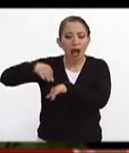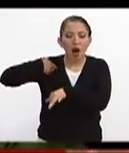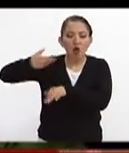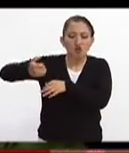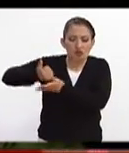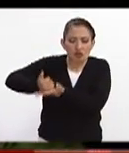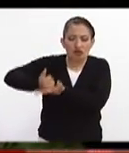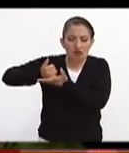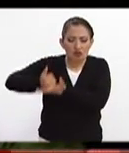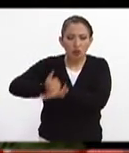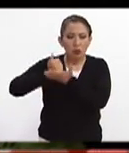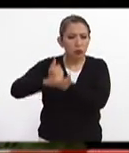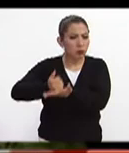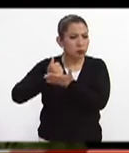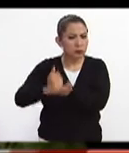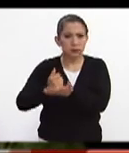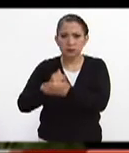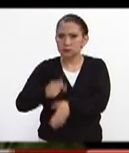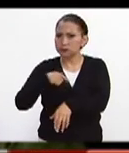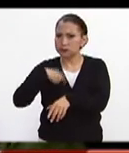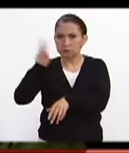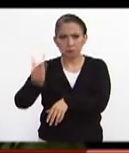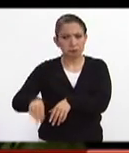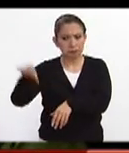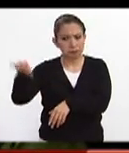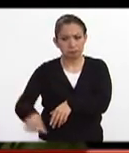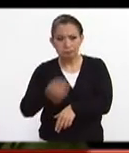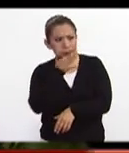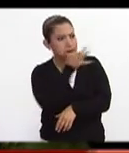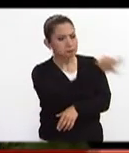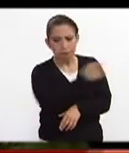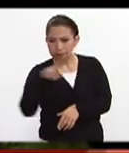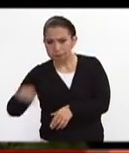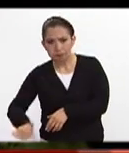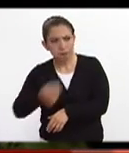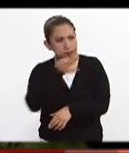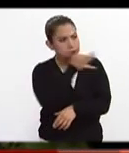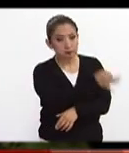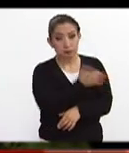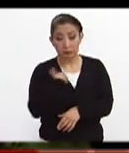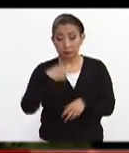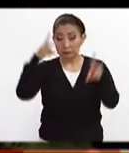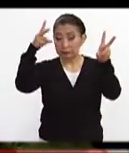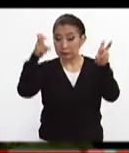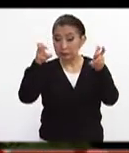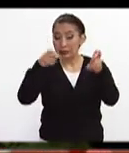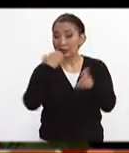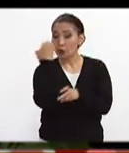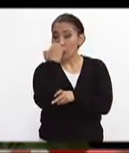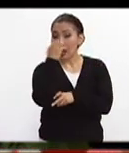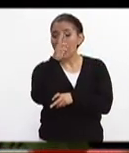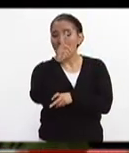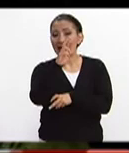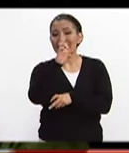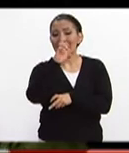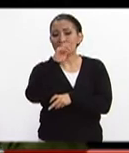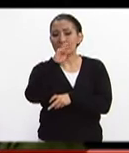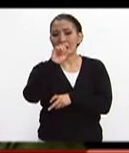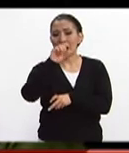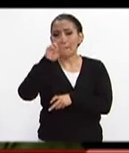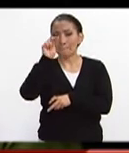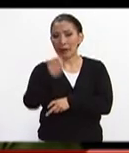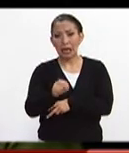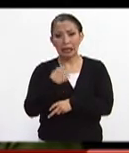prácticamente en tiempo real. El caso de la escuela Enrique Repsamen